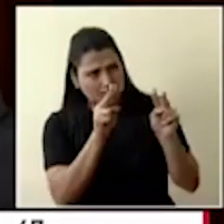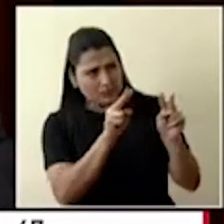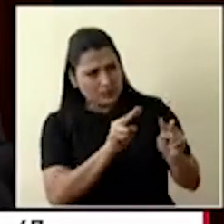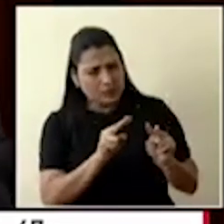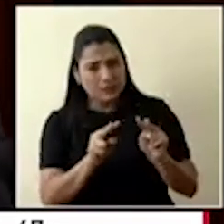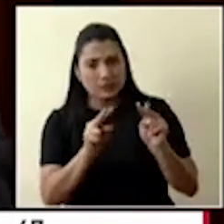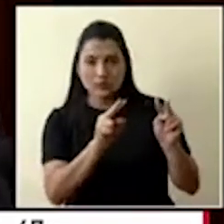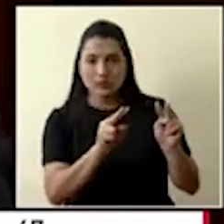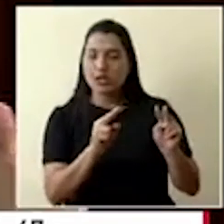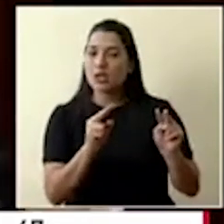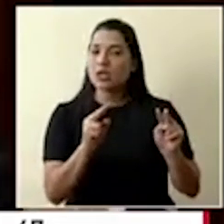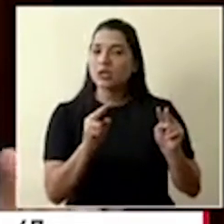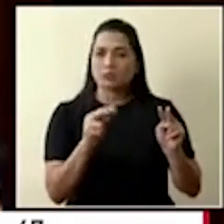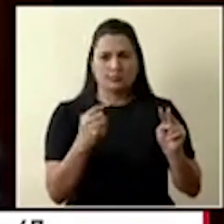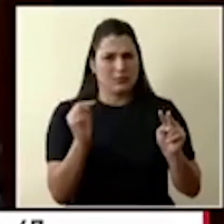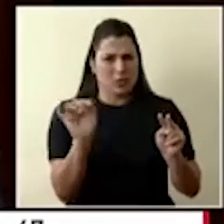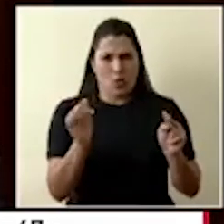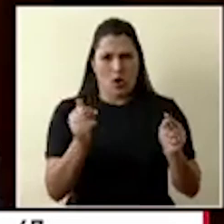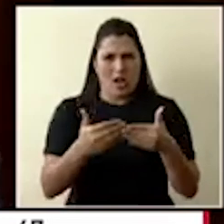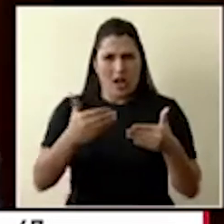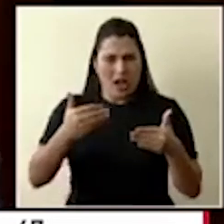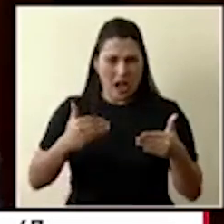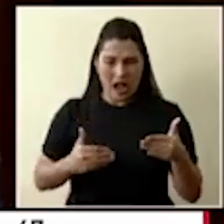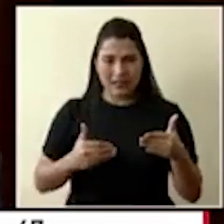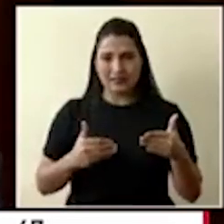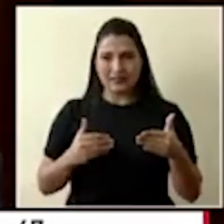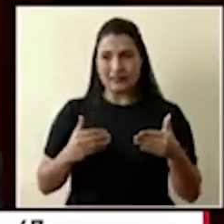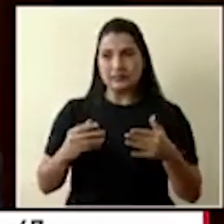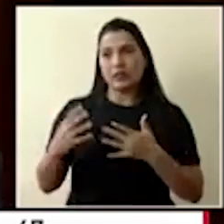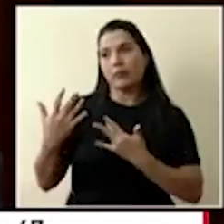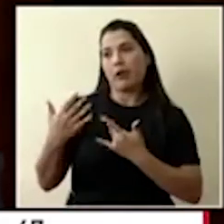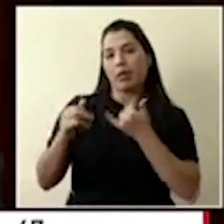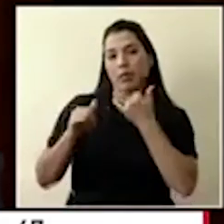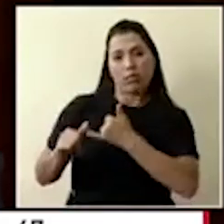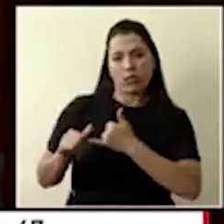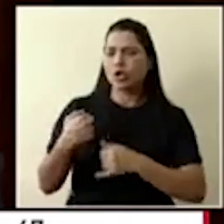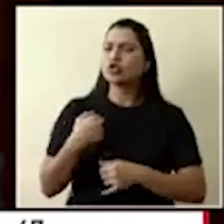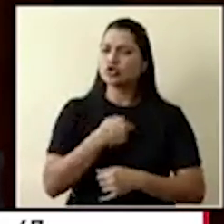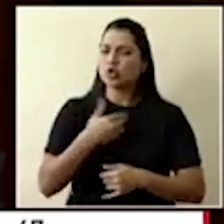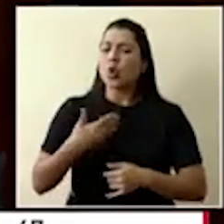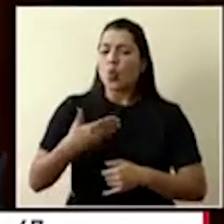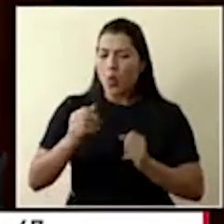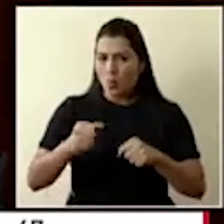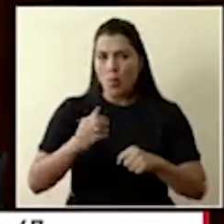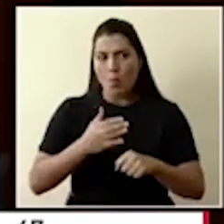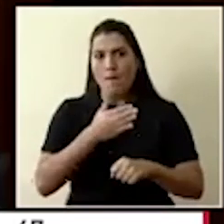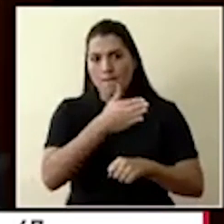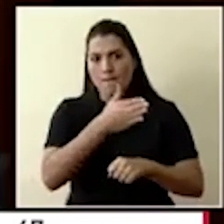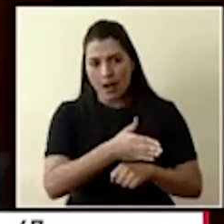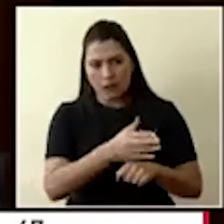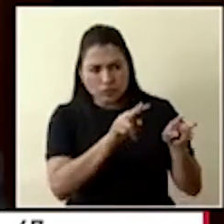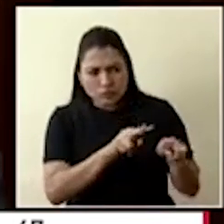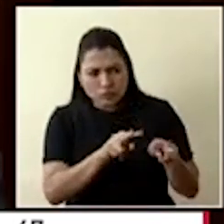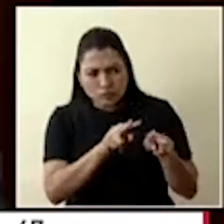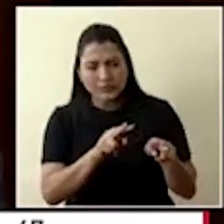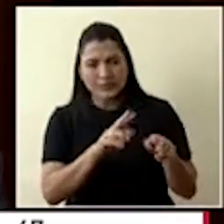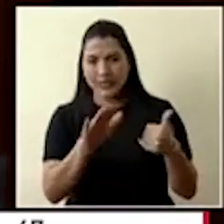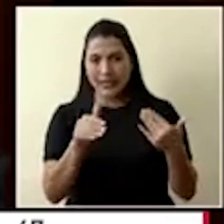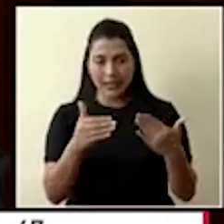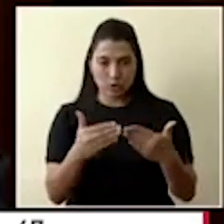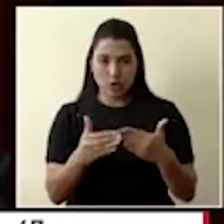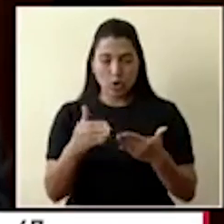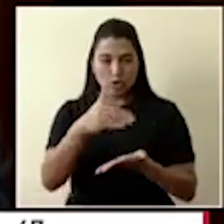se está haciendo verificación incluso antes de que tengamos de manera prospectiva, cuando lo podemos hacer, todas las condiciones que cumplan los diferentes